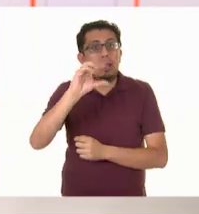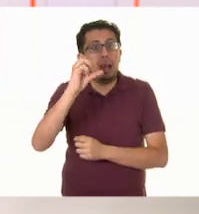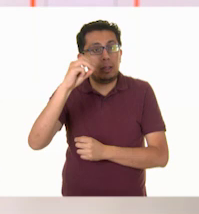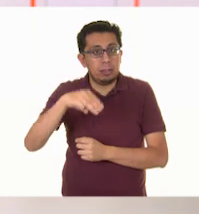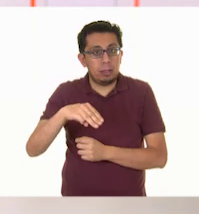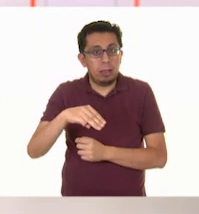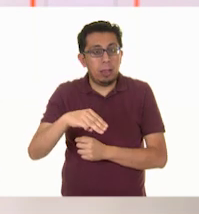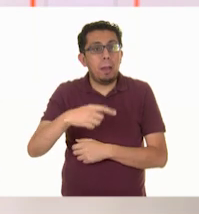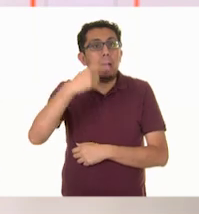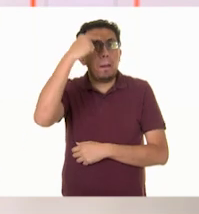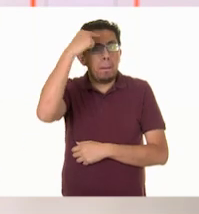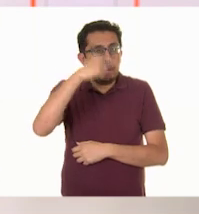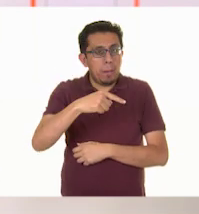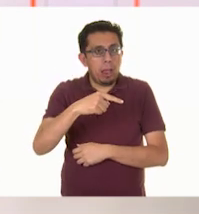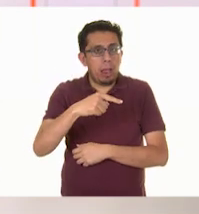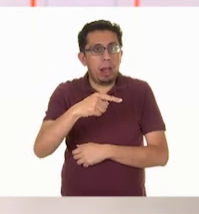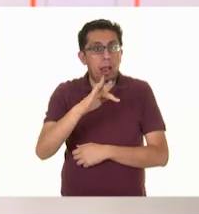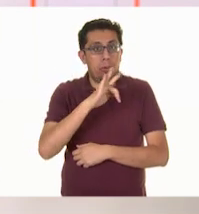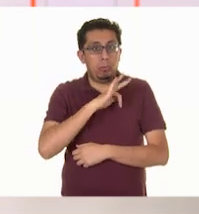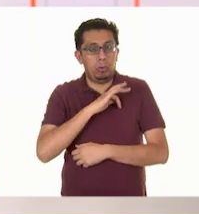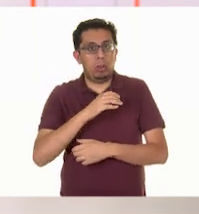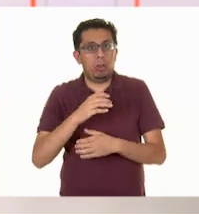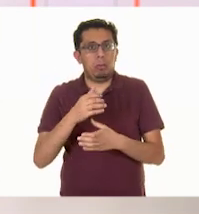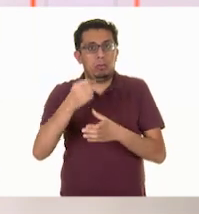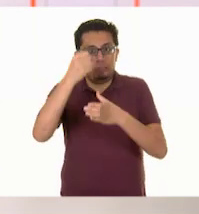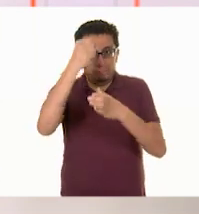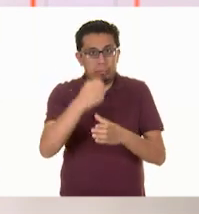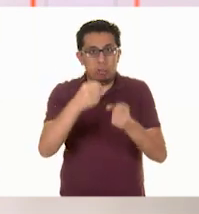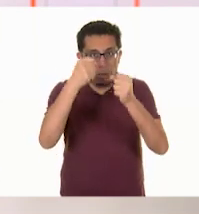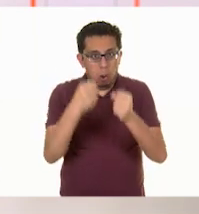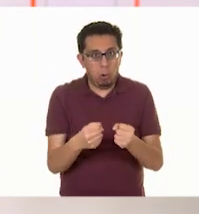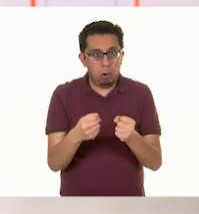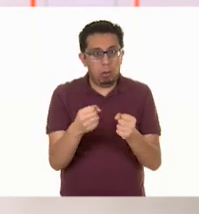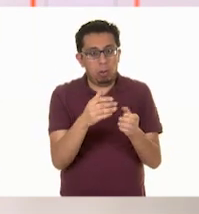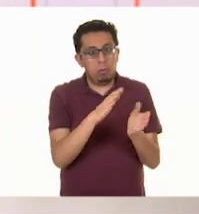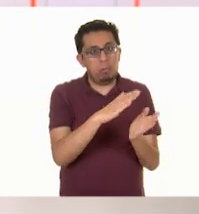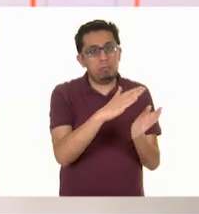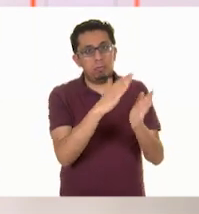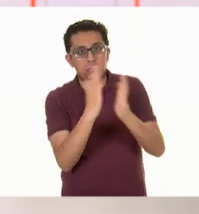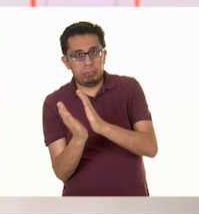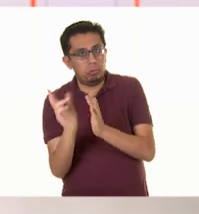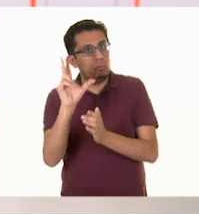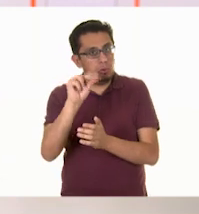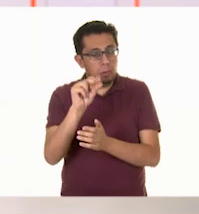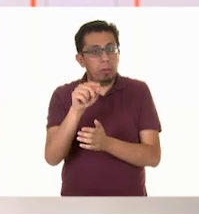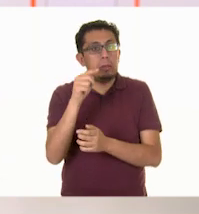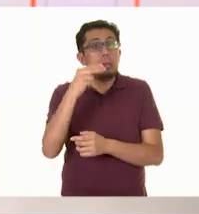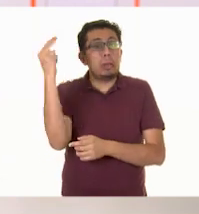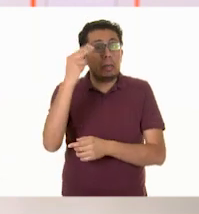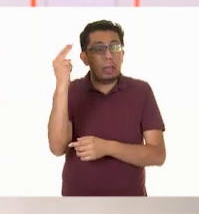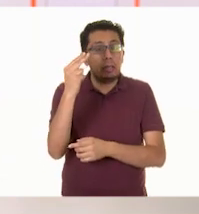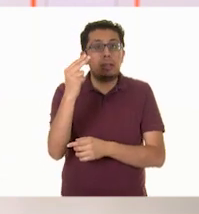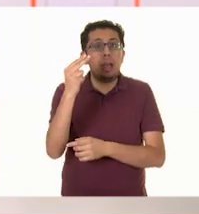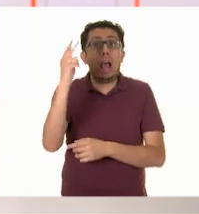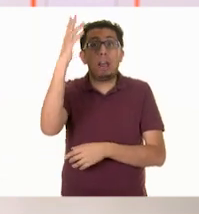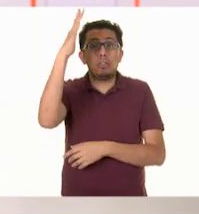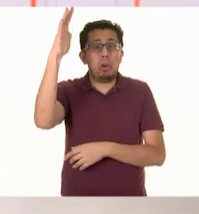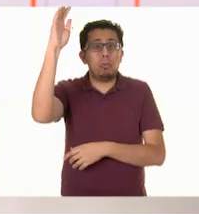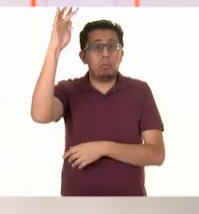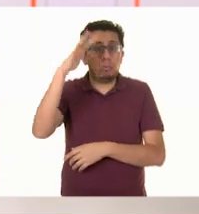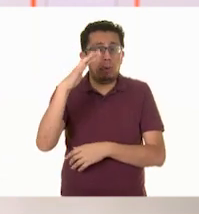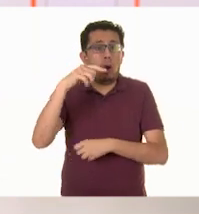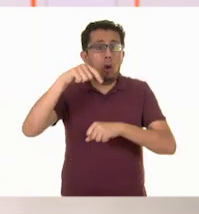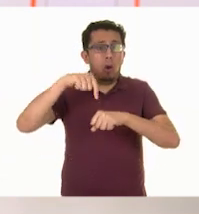para tener estabilidad y un buen agarre. Requiere sol directo durante varias horas al día.